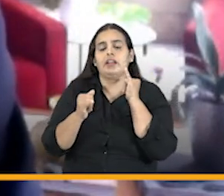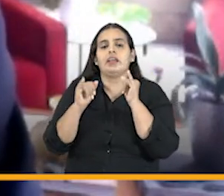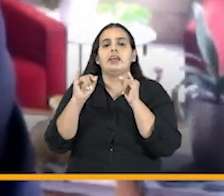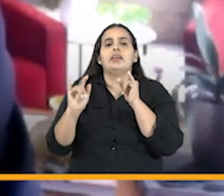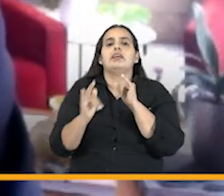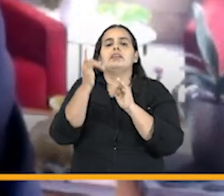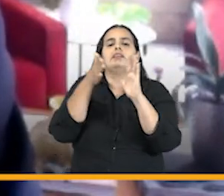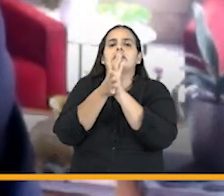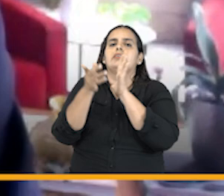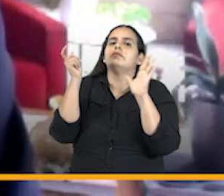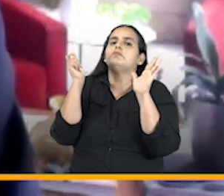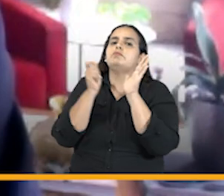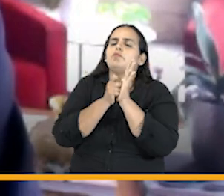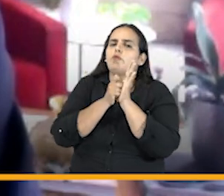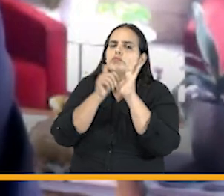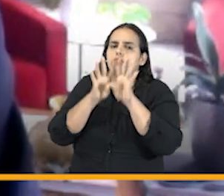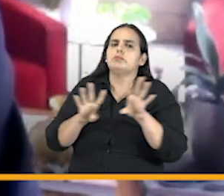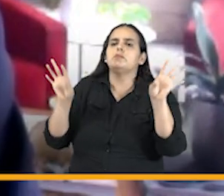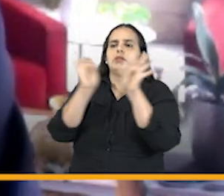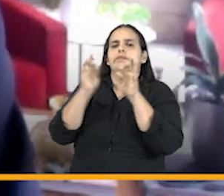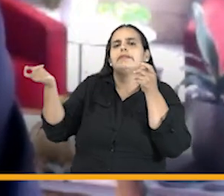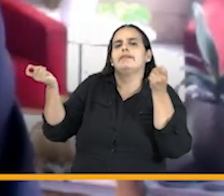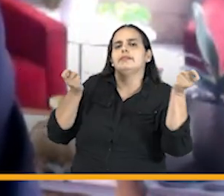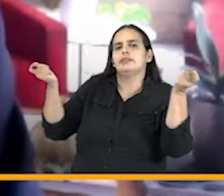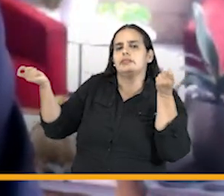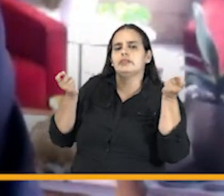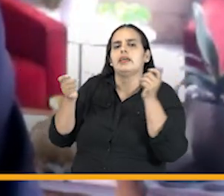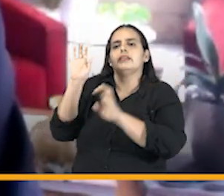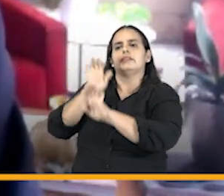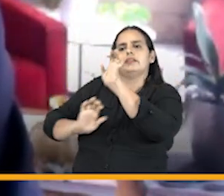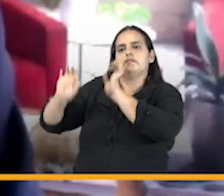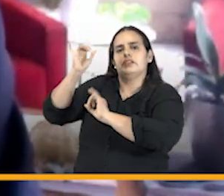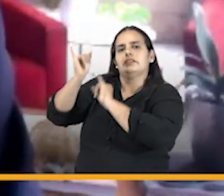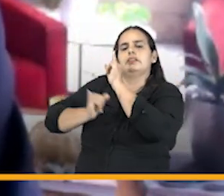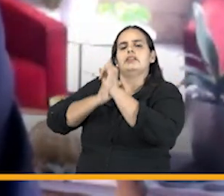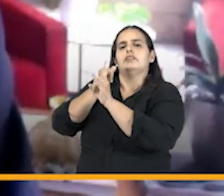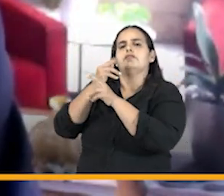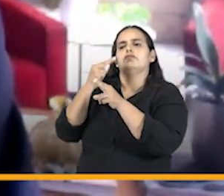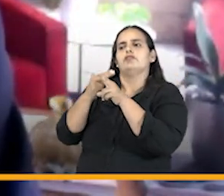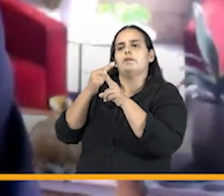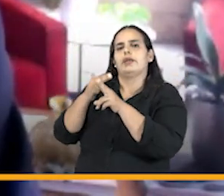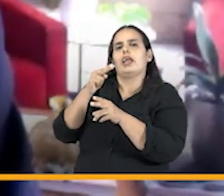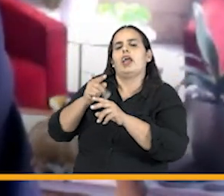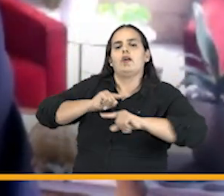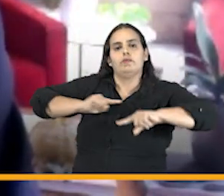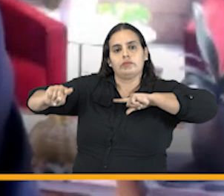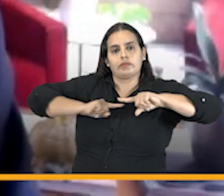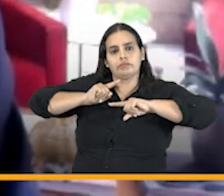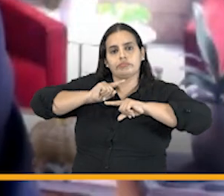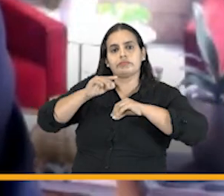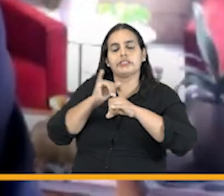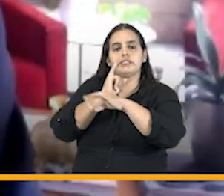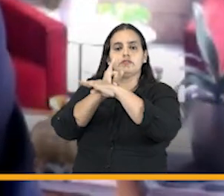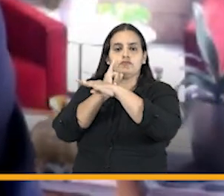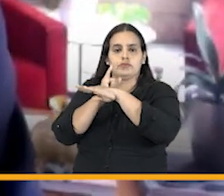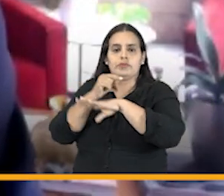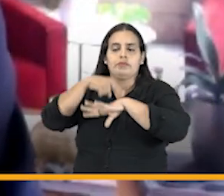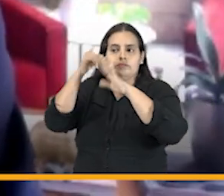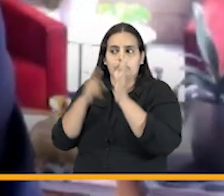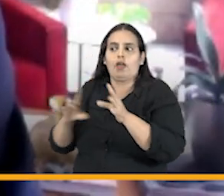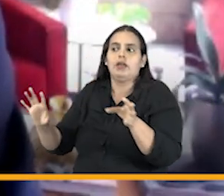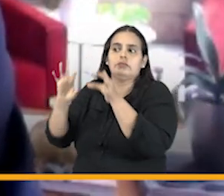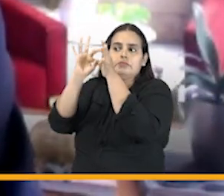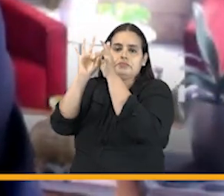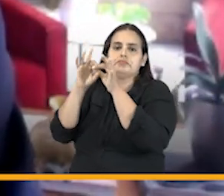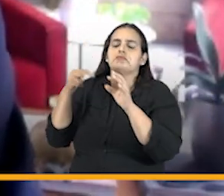punto clave de la estrategia en la defensa internacional y se llama la coordinación institucional la cual